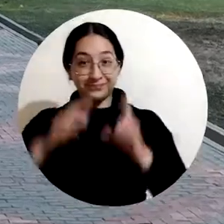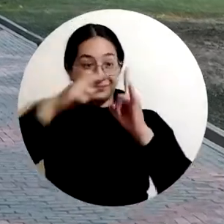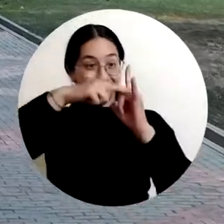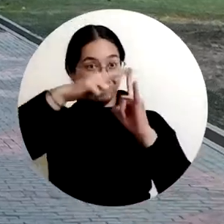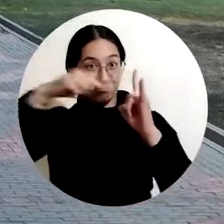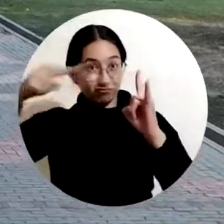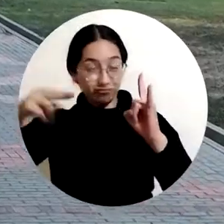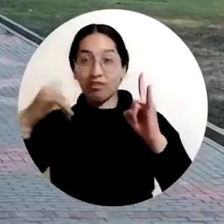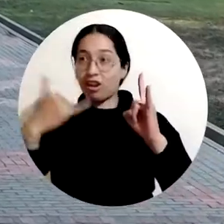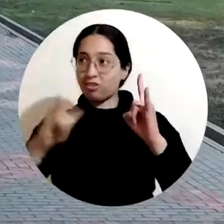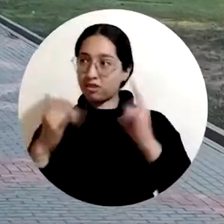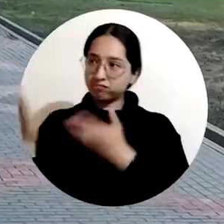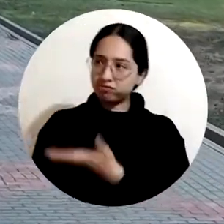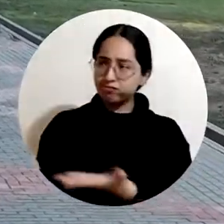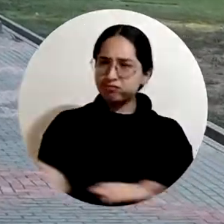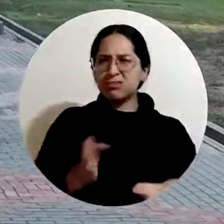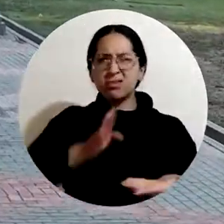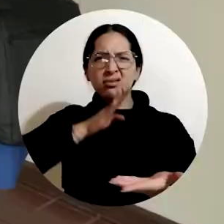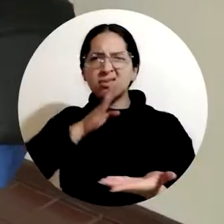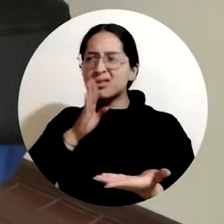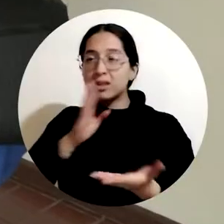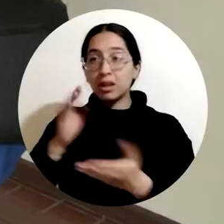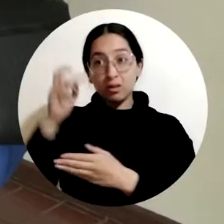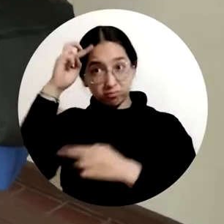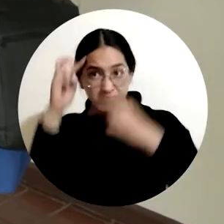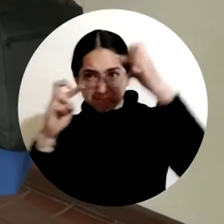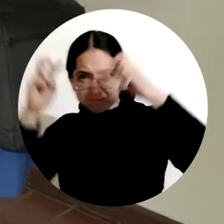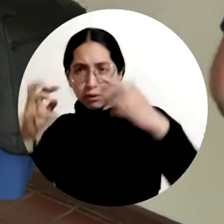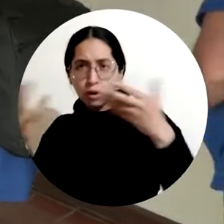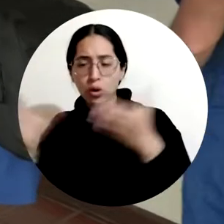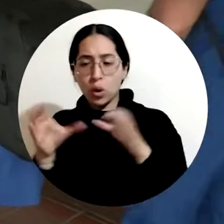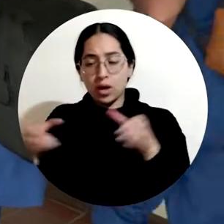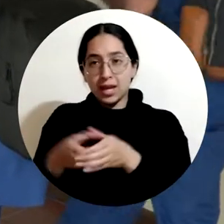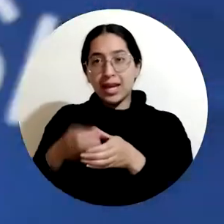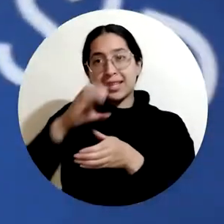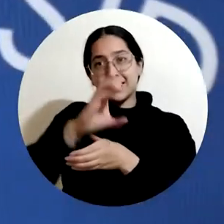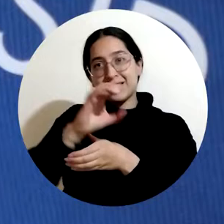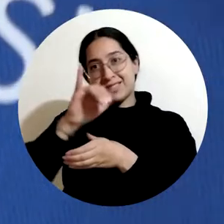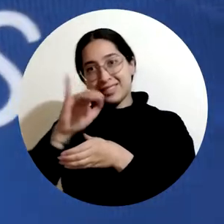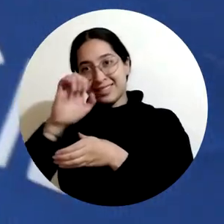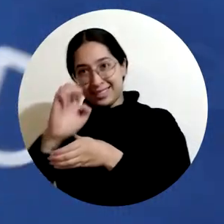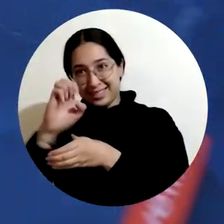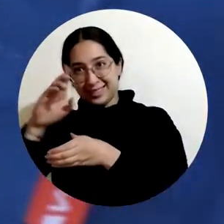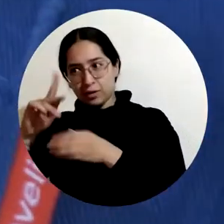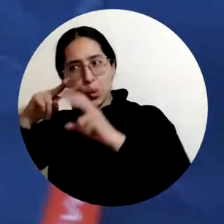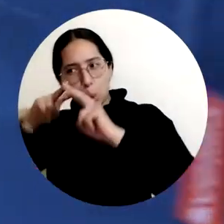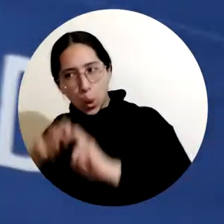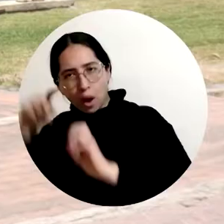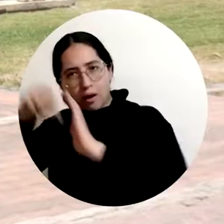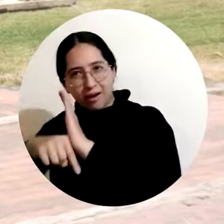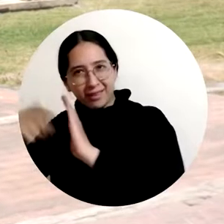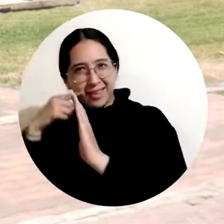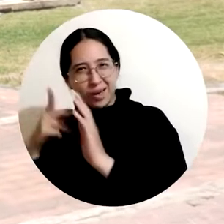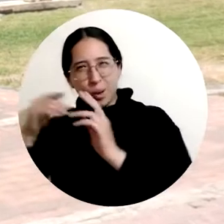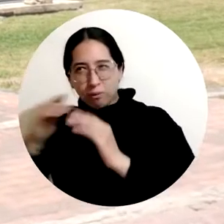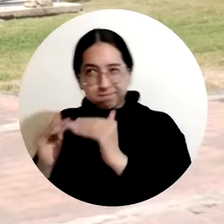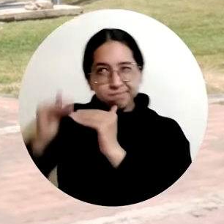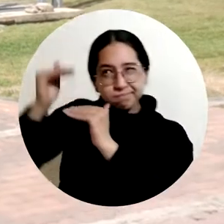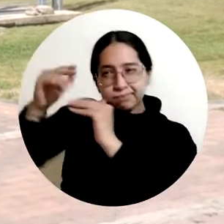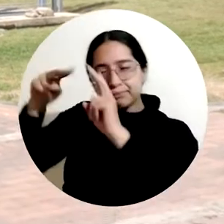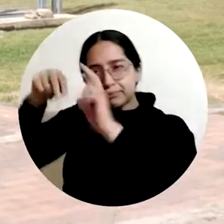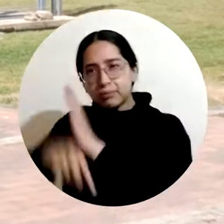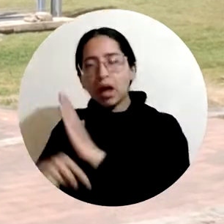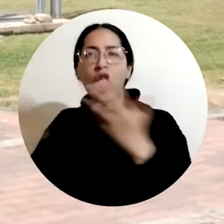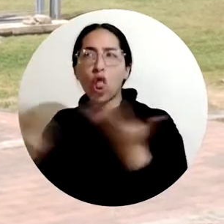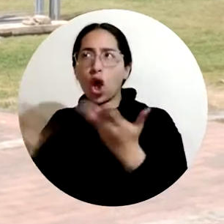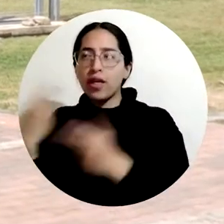La Universidad del Magdalena recibió la visita de profesionales del Centro Internacional de Estudios Superiores e Investigación Dental, delegación que